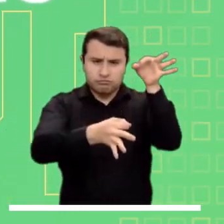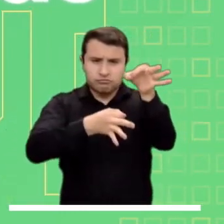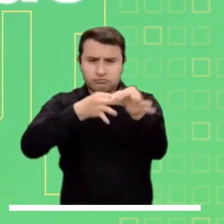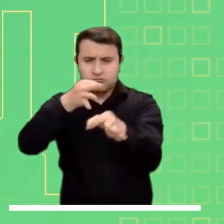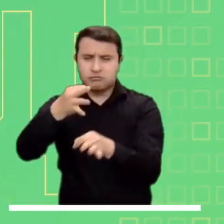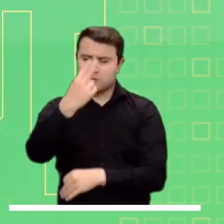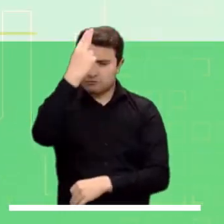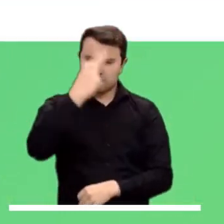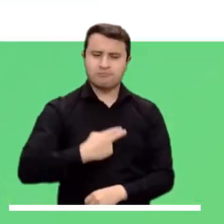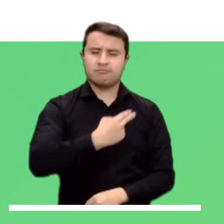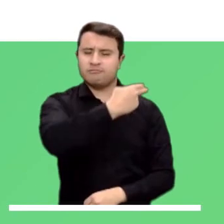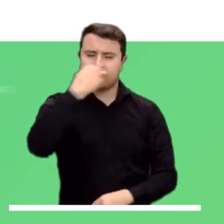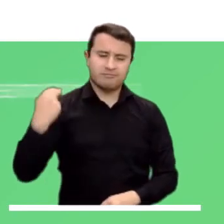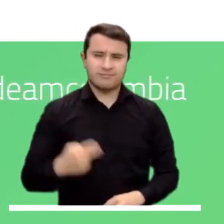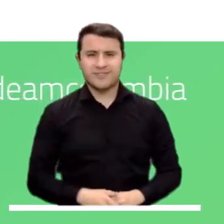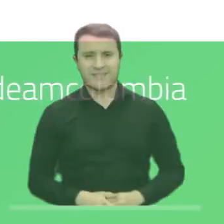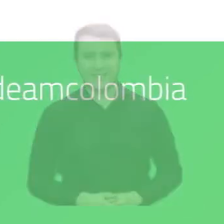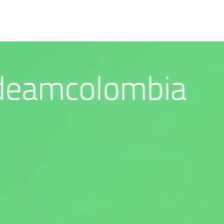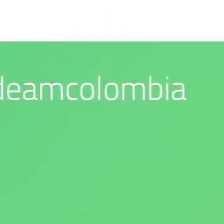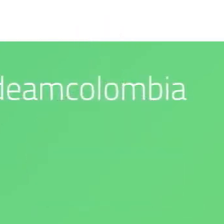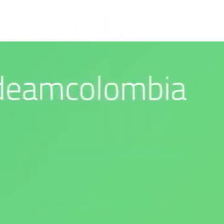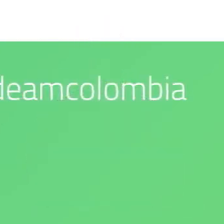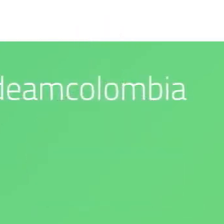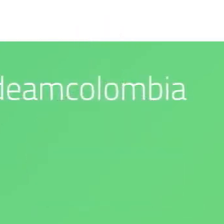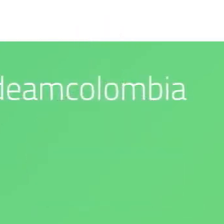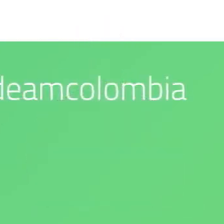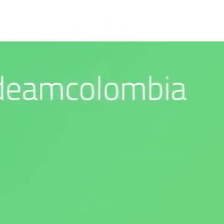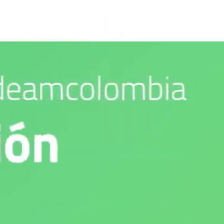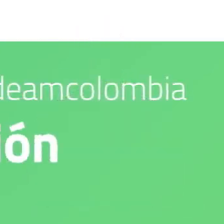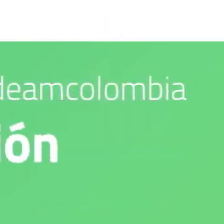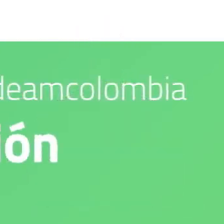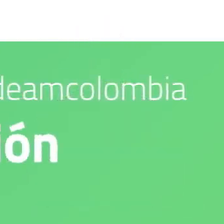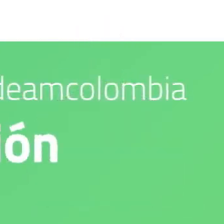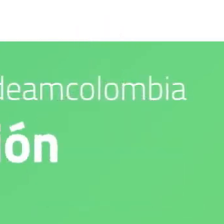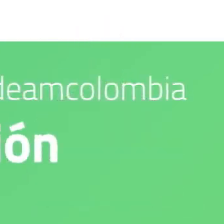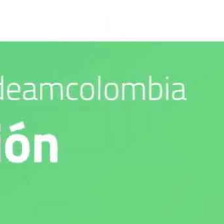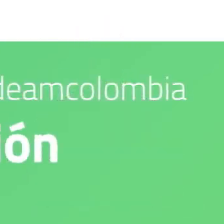nuestras redes sociales. Nuestro compromiso es con el medio ambiente.